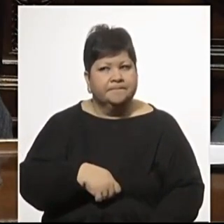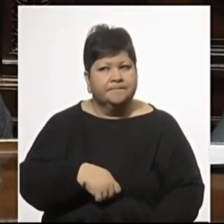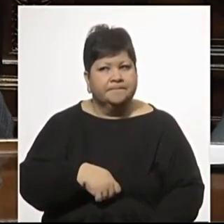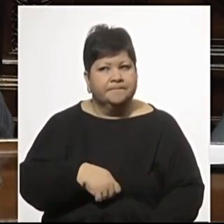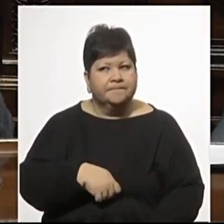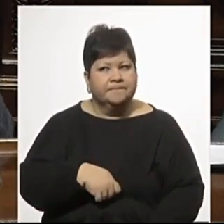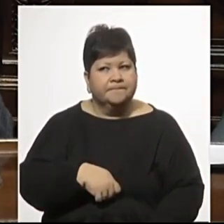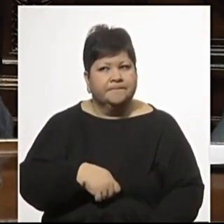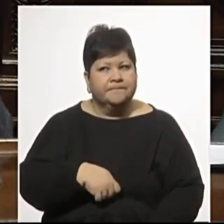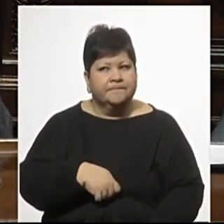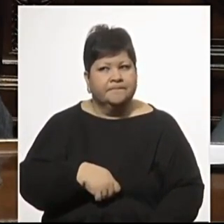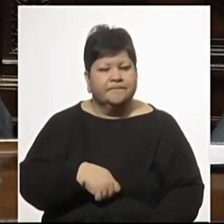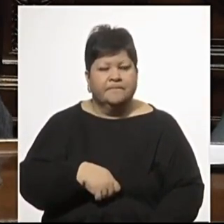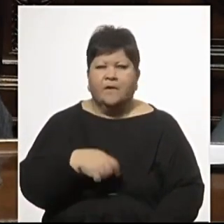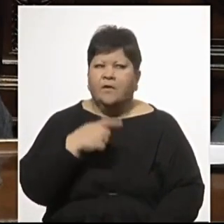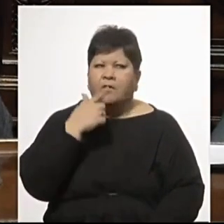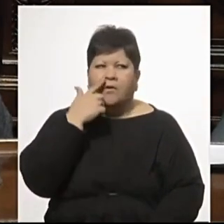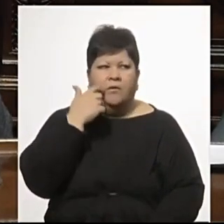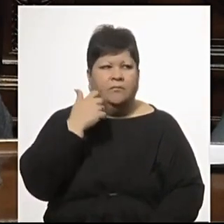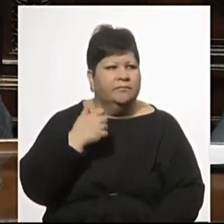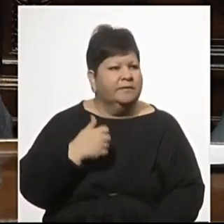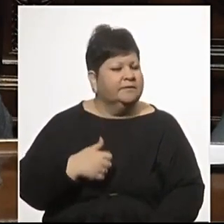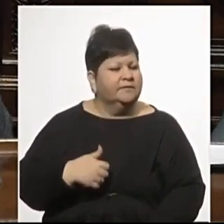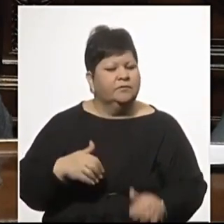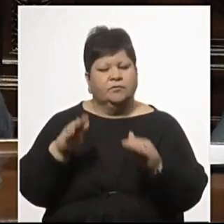Un hombre de categoría superior